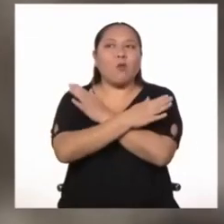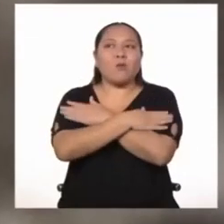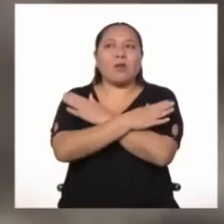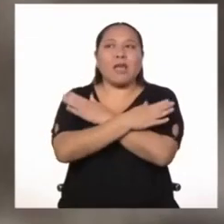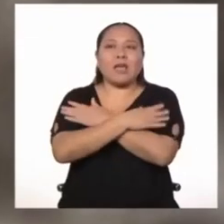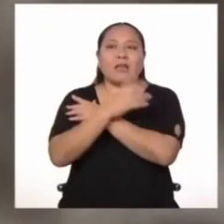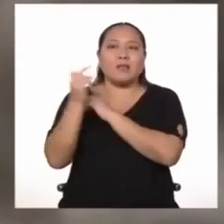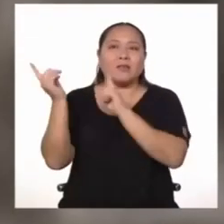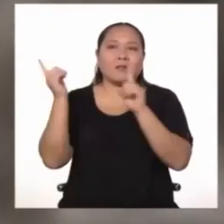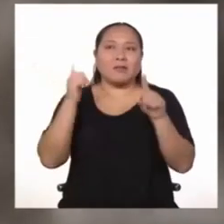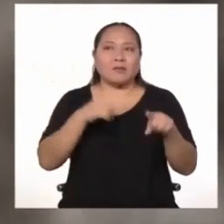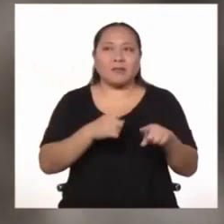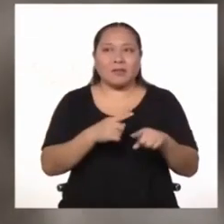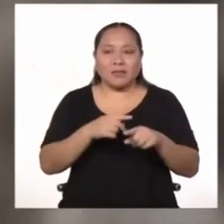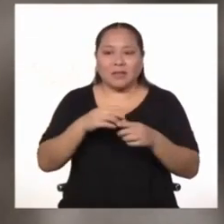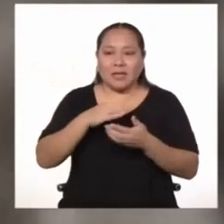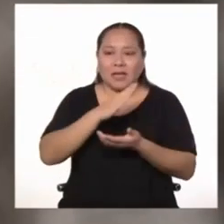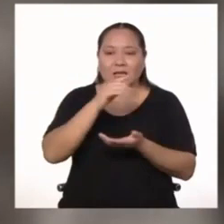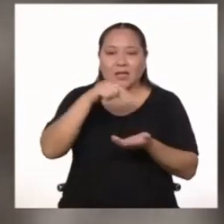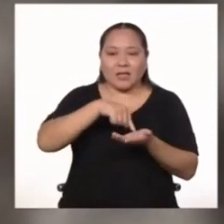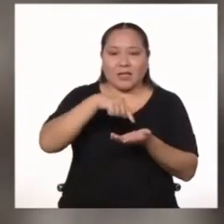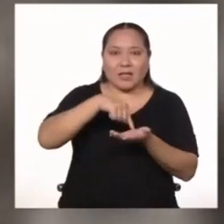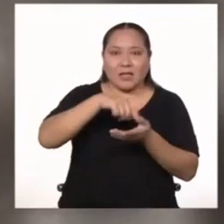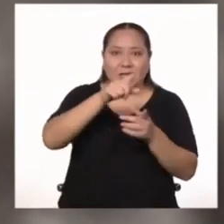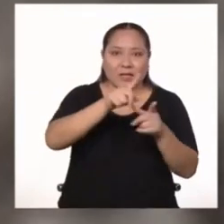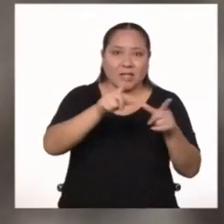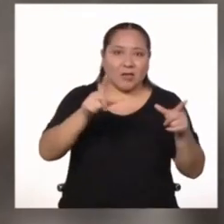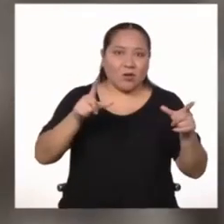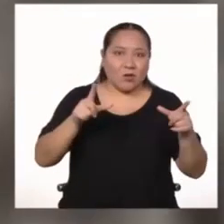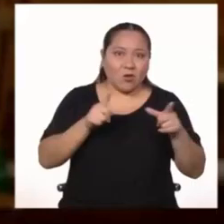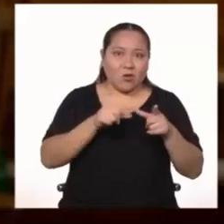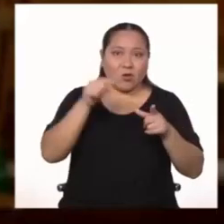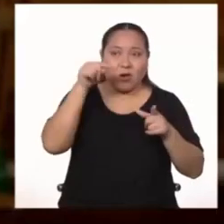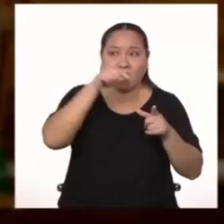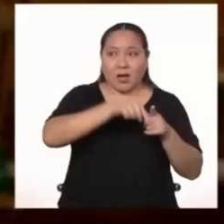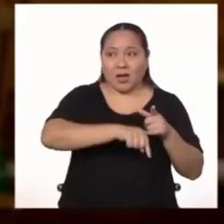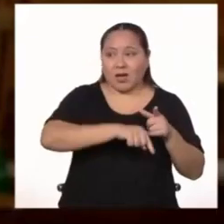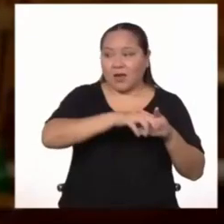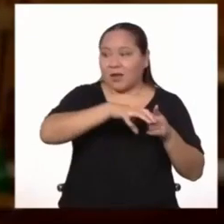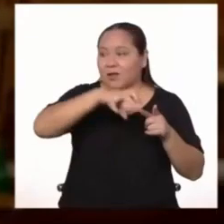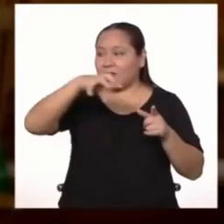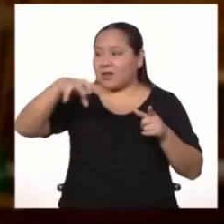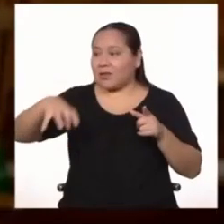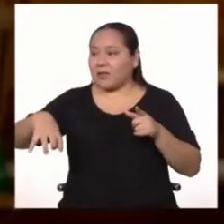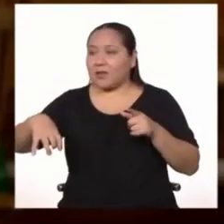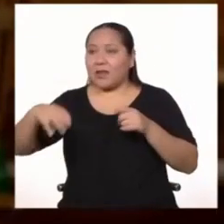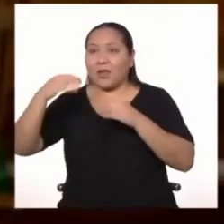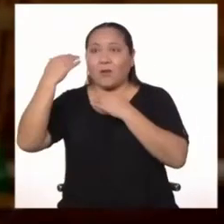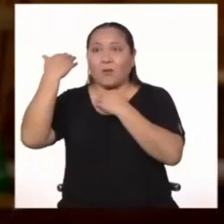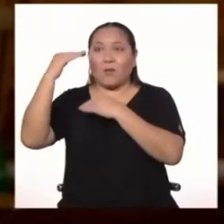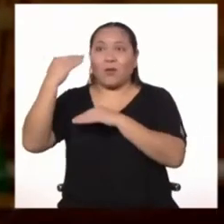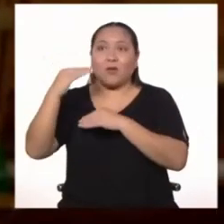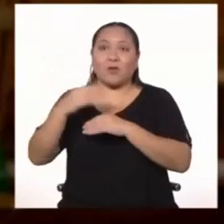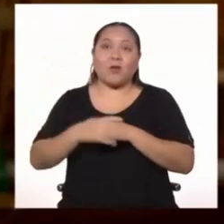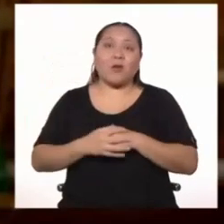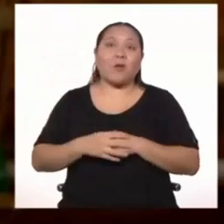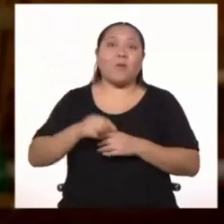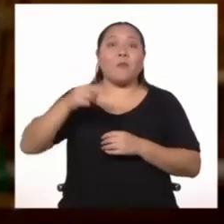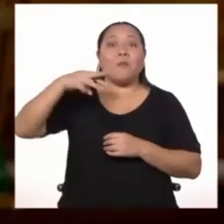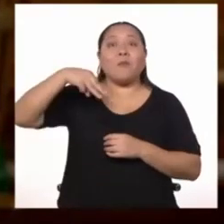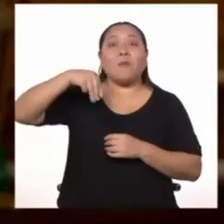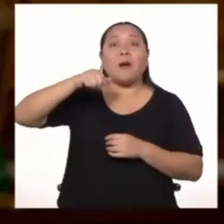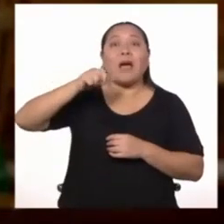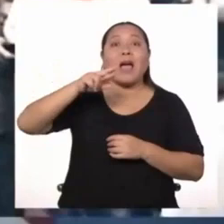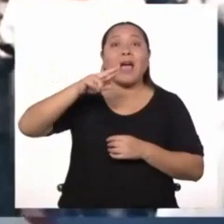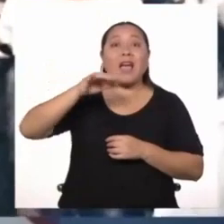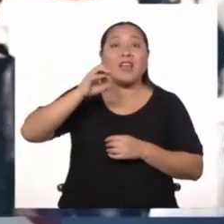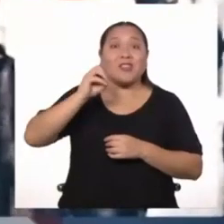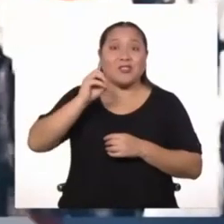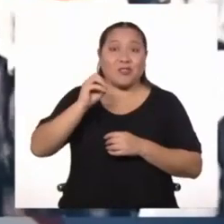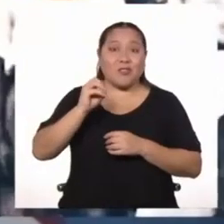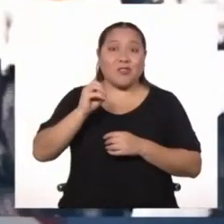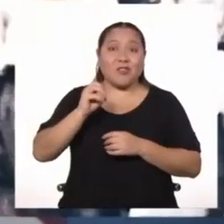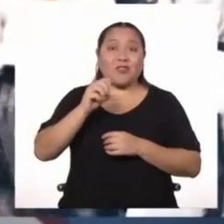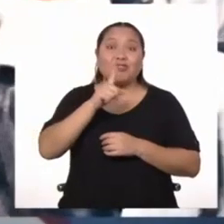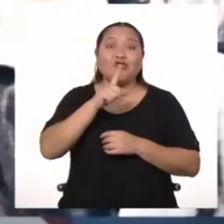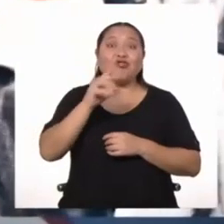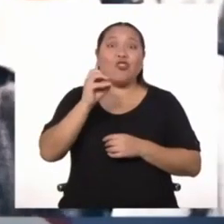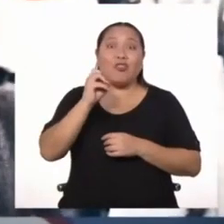Yapatera y en la ciudad de Piura, en la casa Eguigure, entonces Mario y su mamá también fueron a la hacienda.